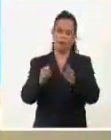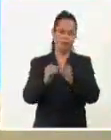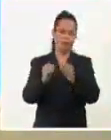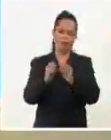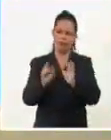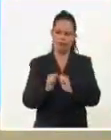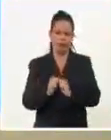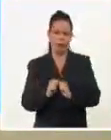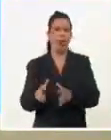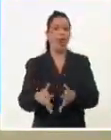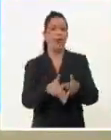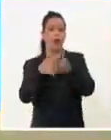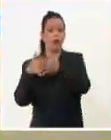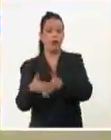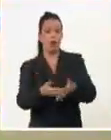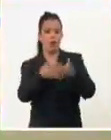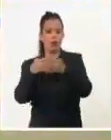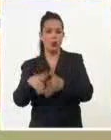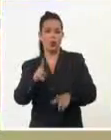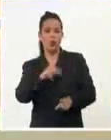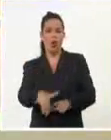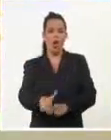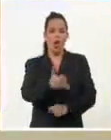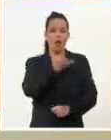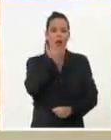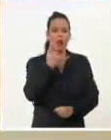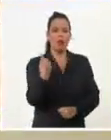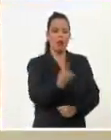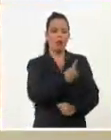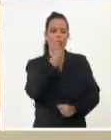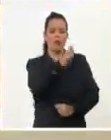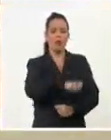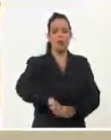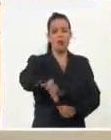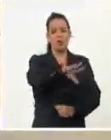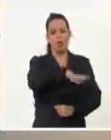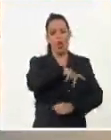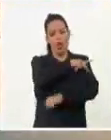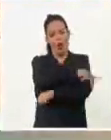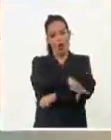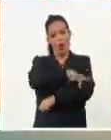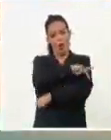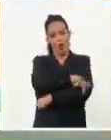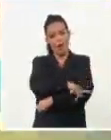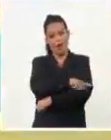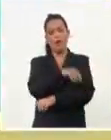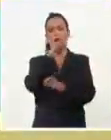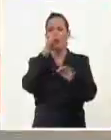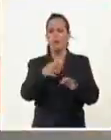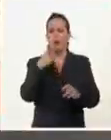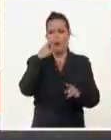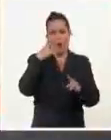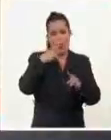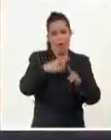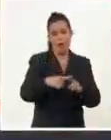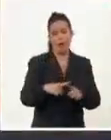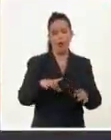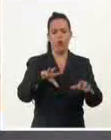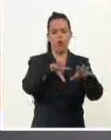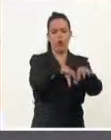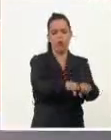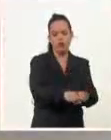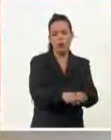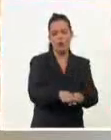sociedades, la desestabilización en nuestros países, y mide con doble rasero a su conveniencia los temas de